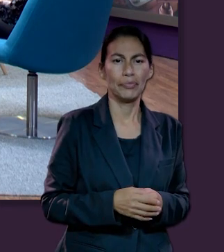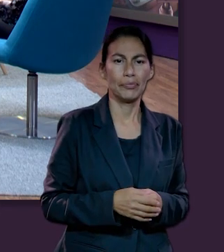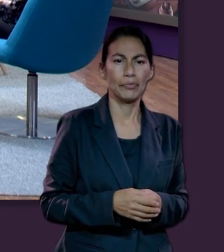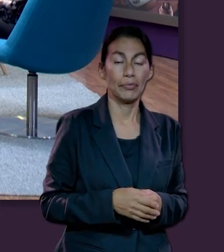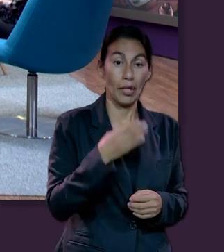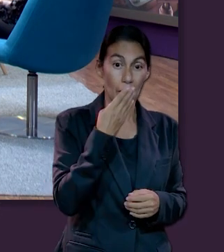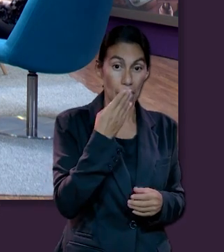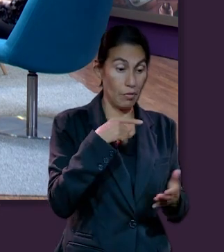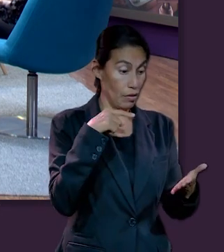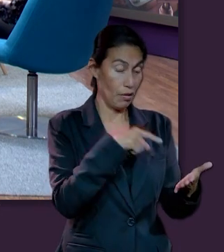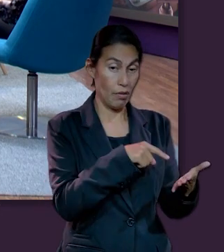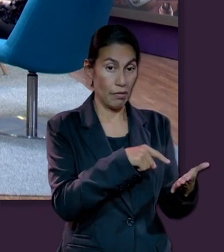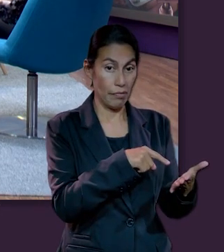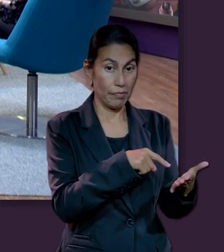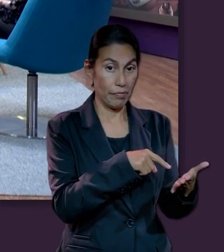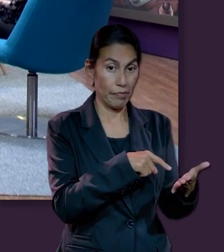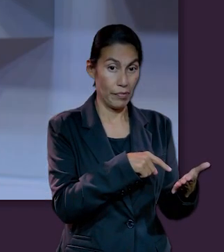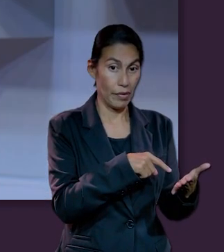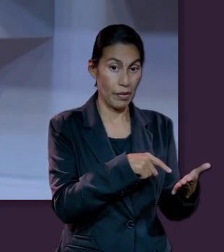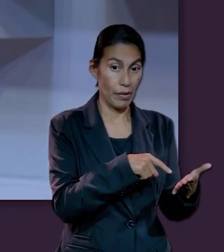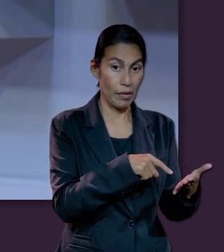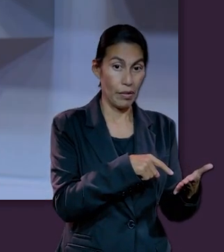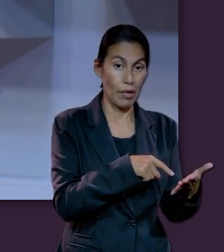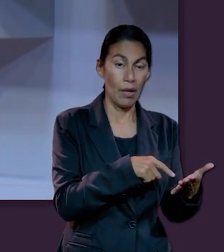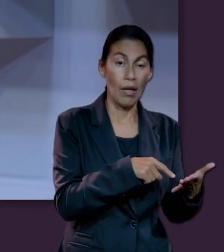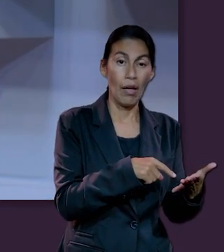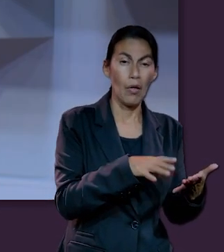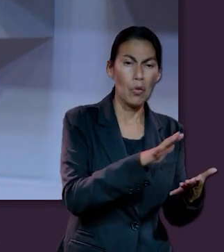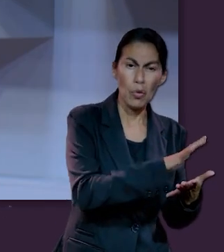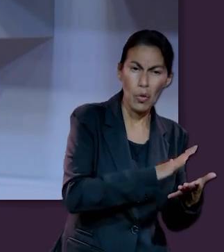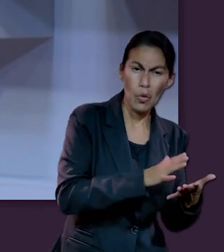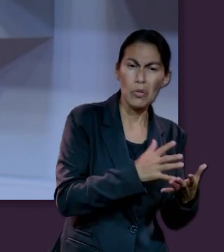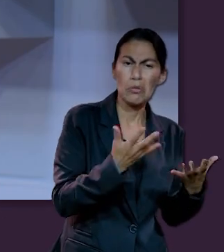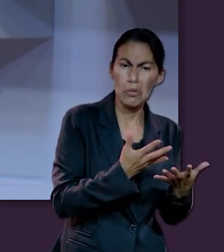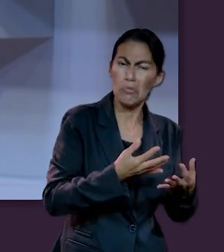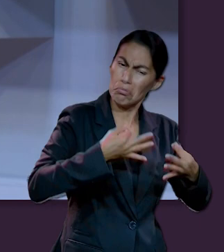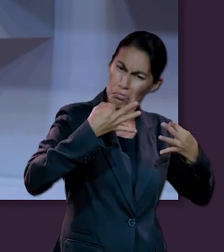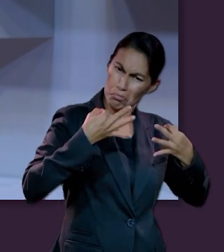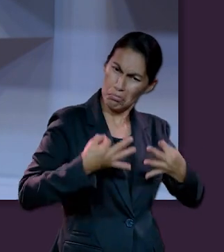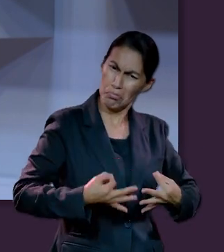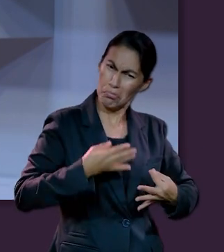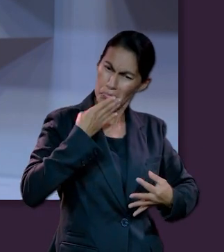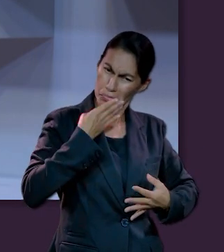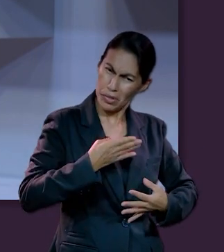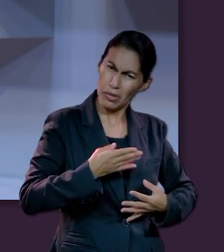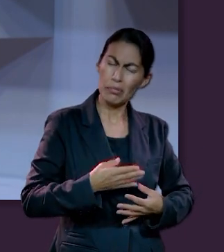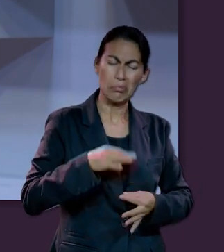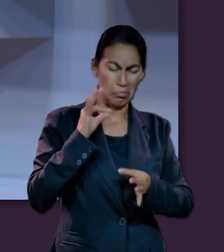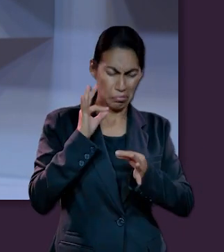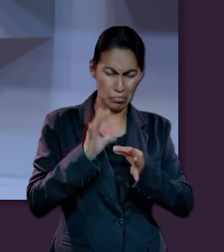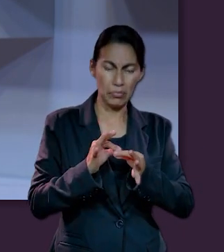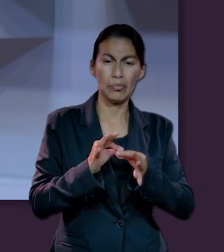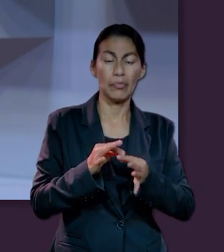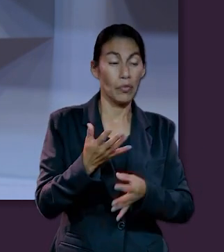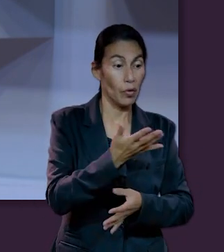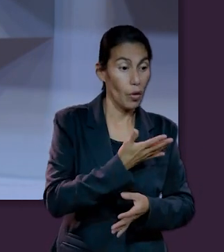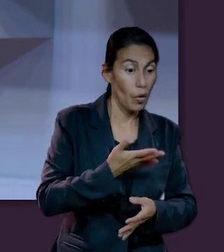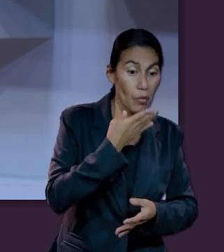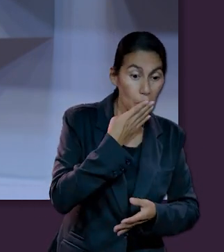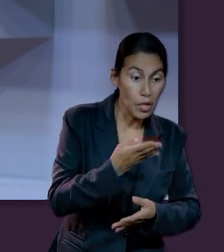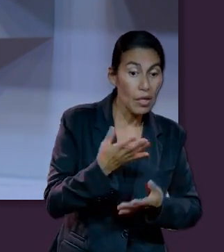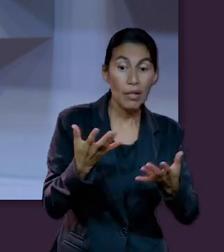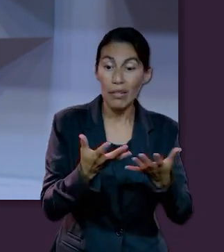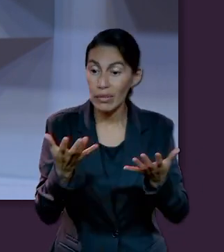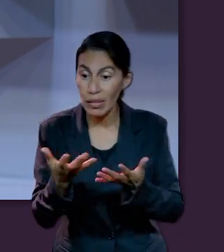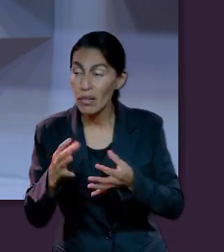Porque si uno... La Biblia dice claramente los que hicieron obras justas, los que fueron íntegros, los que intentaron hacer el